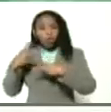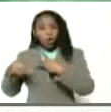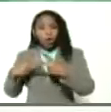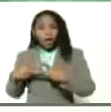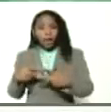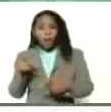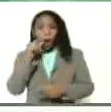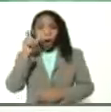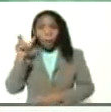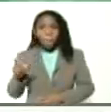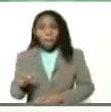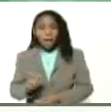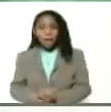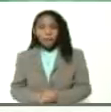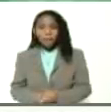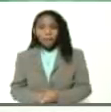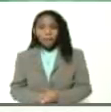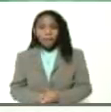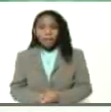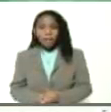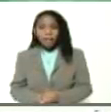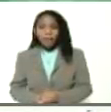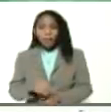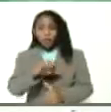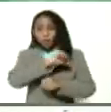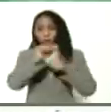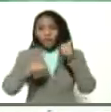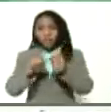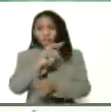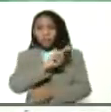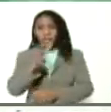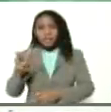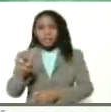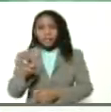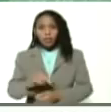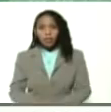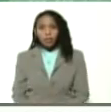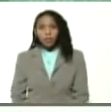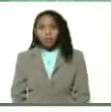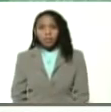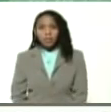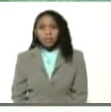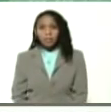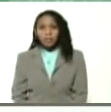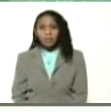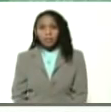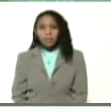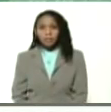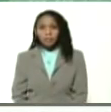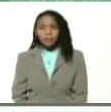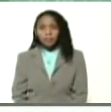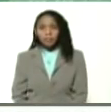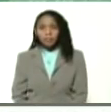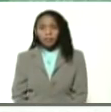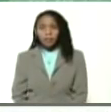de Don Justo y está nuestro viceministro de desarrollo pecuario José Aguilera adelante